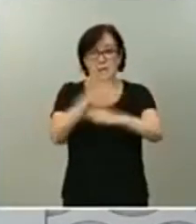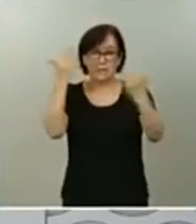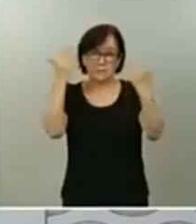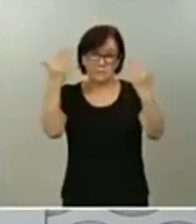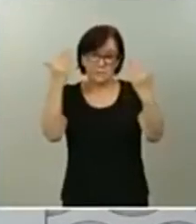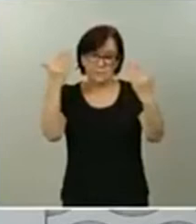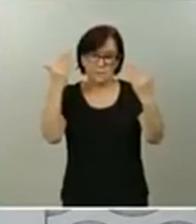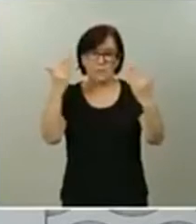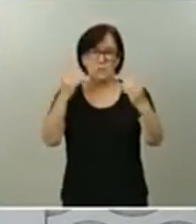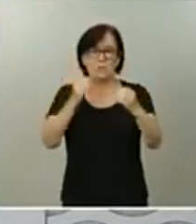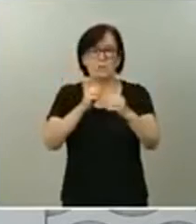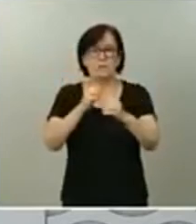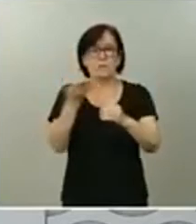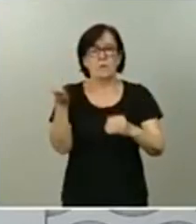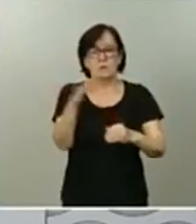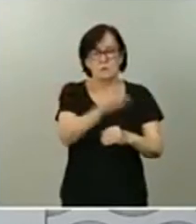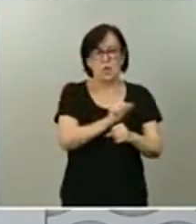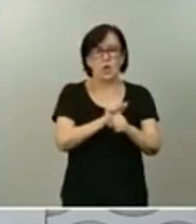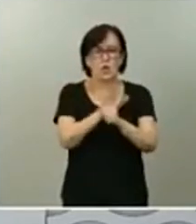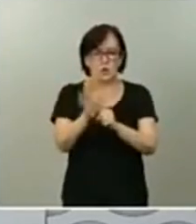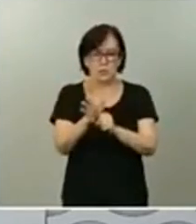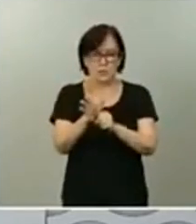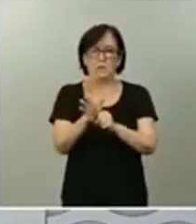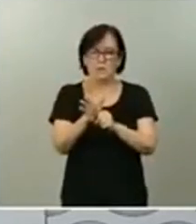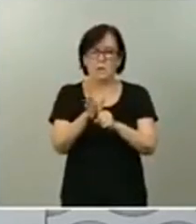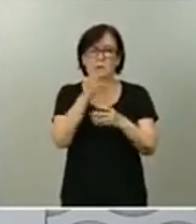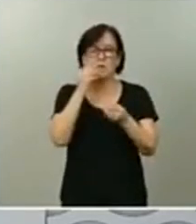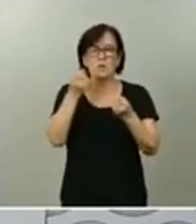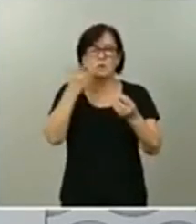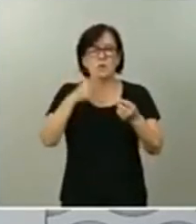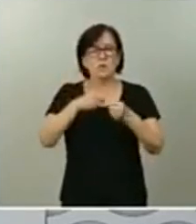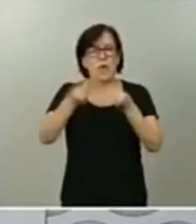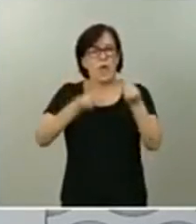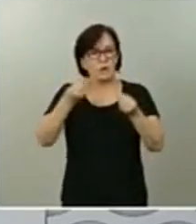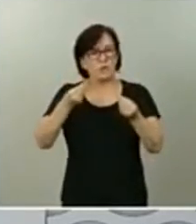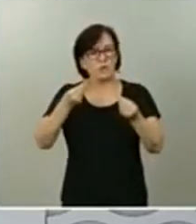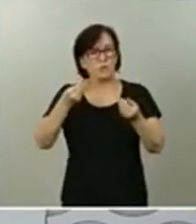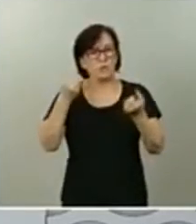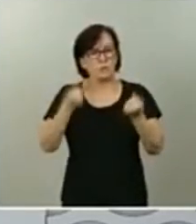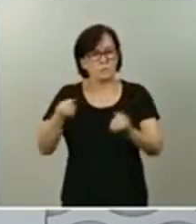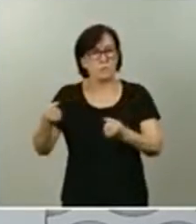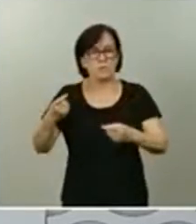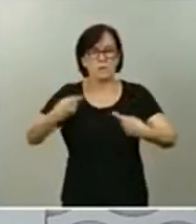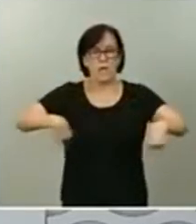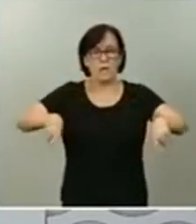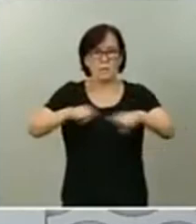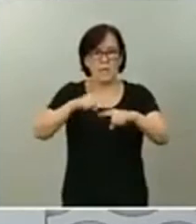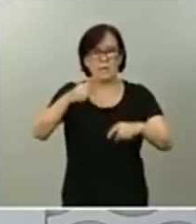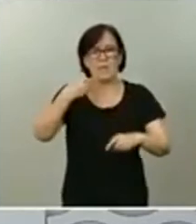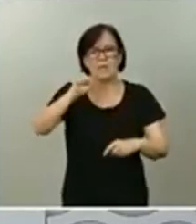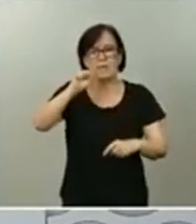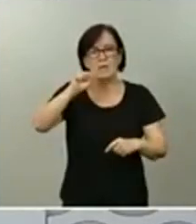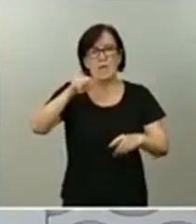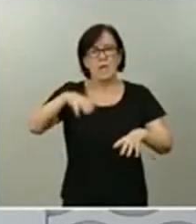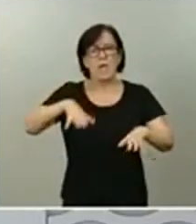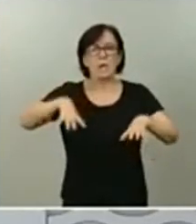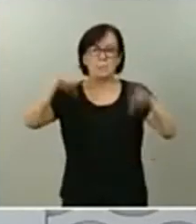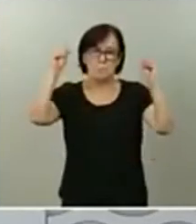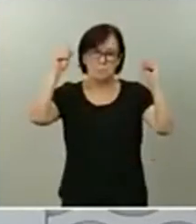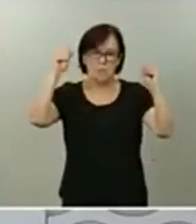-19. Conocen que va a ser un acto solemne en la Plaza de la Armería del Palacio Real de Madrid.